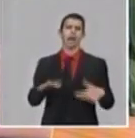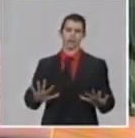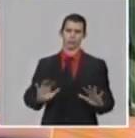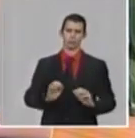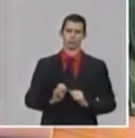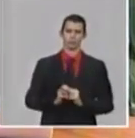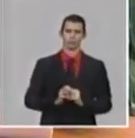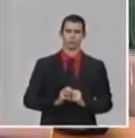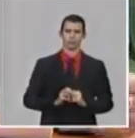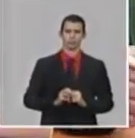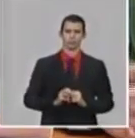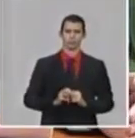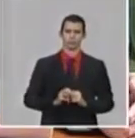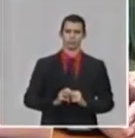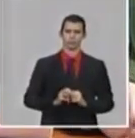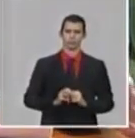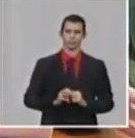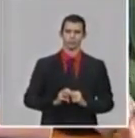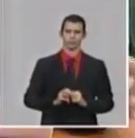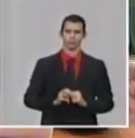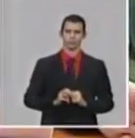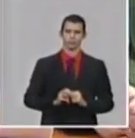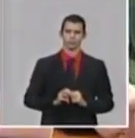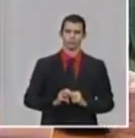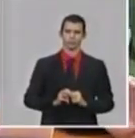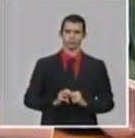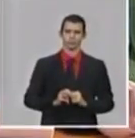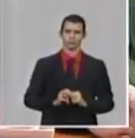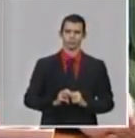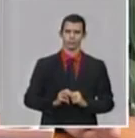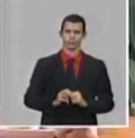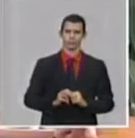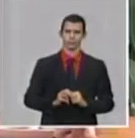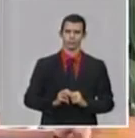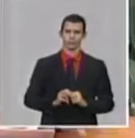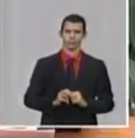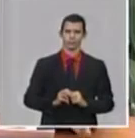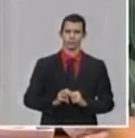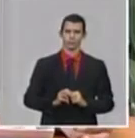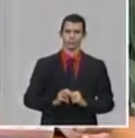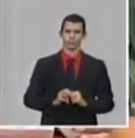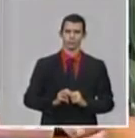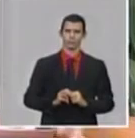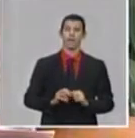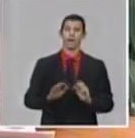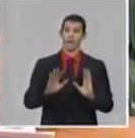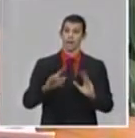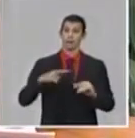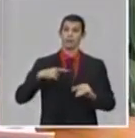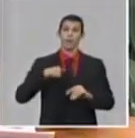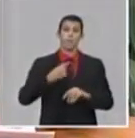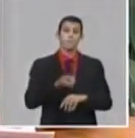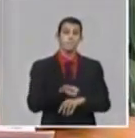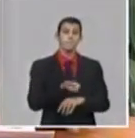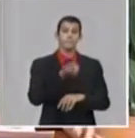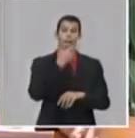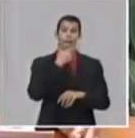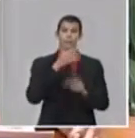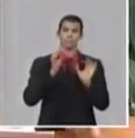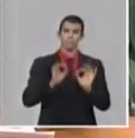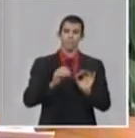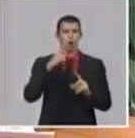también es un candidato, es una molécula que induce células que dentro del sistema